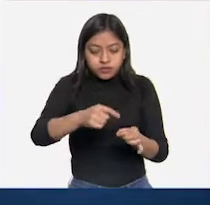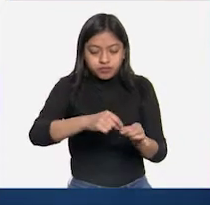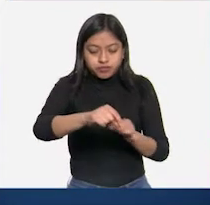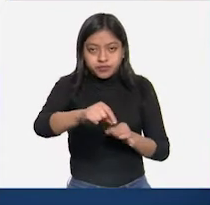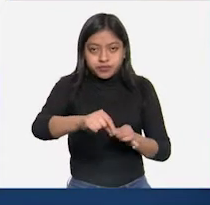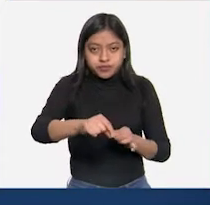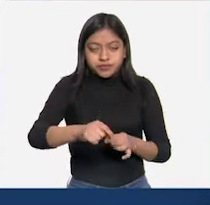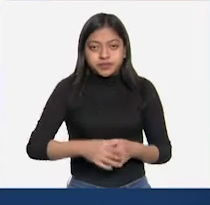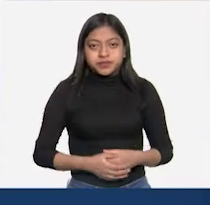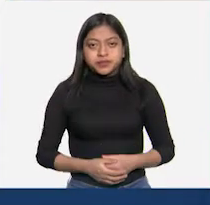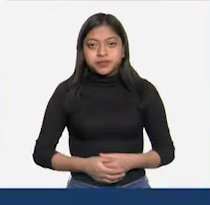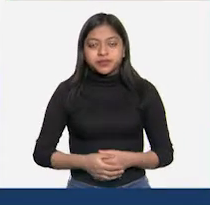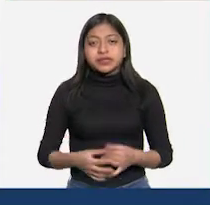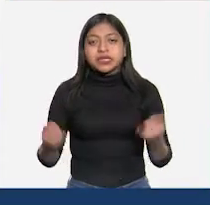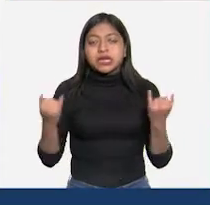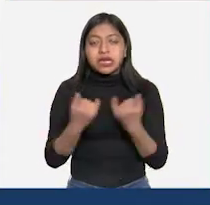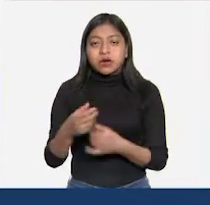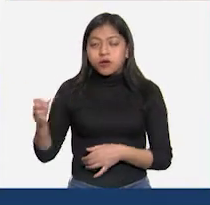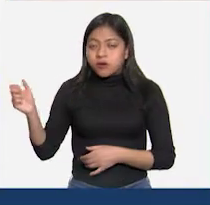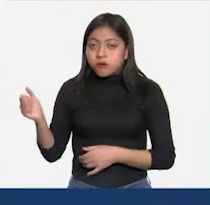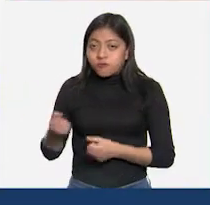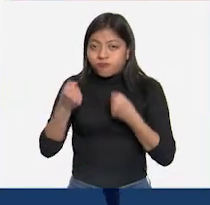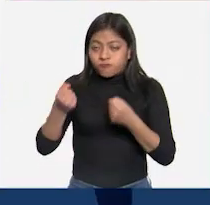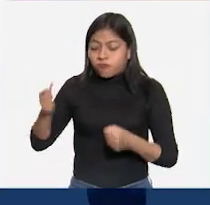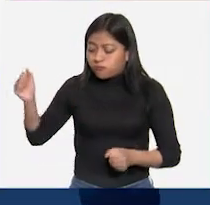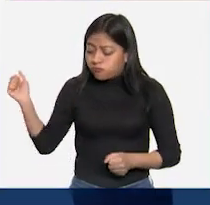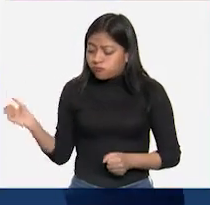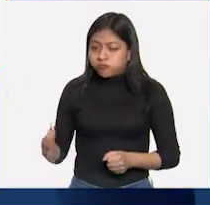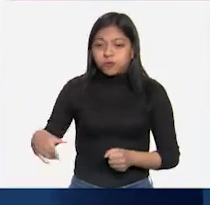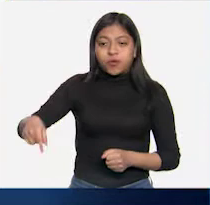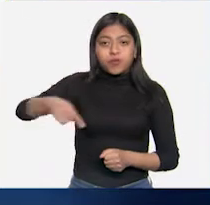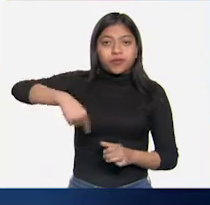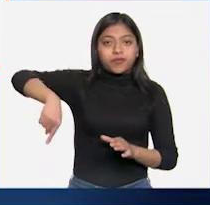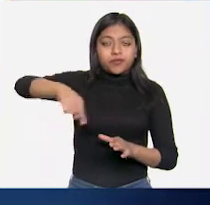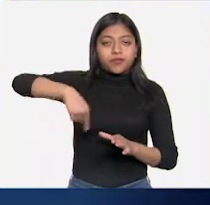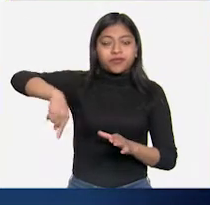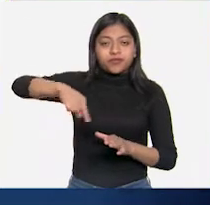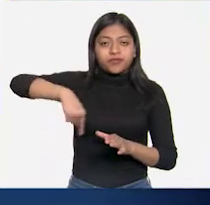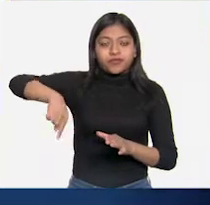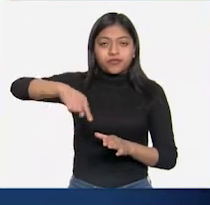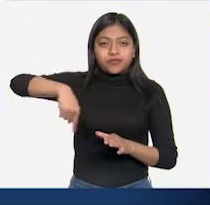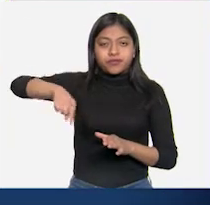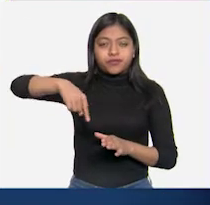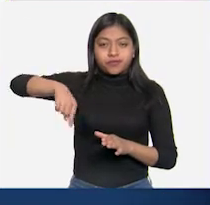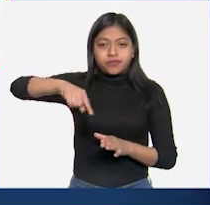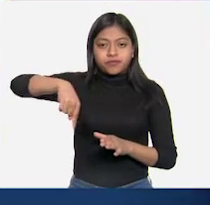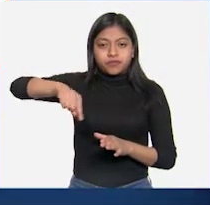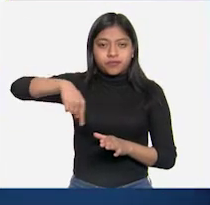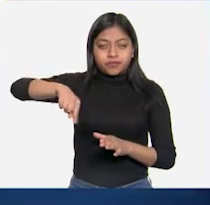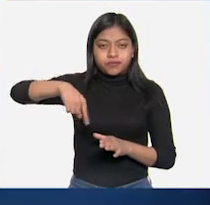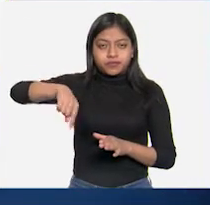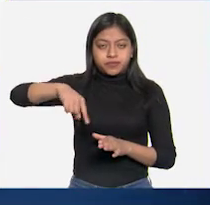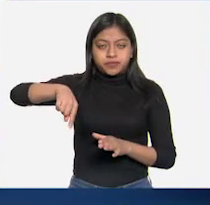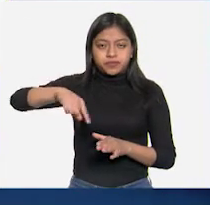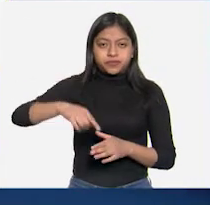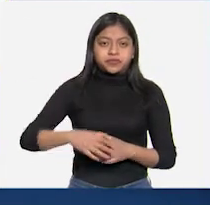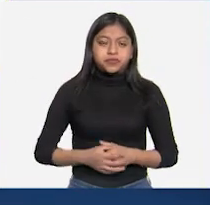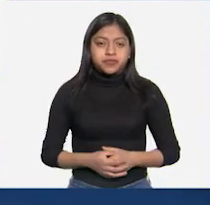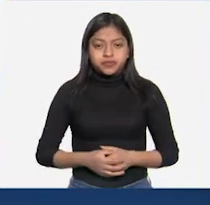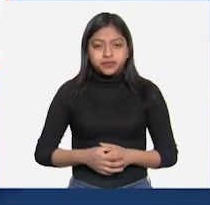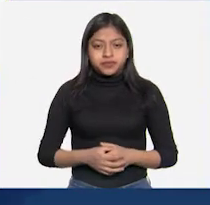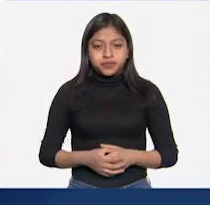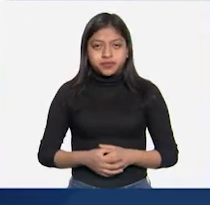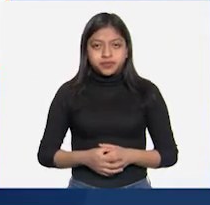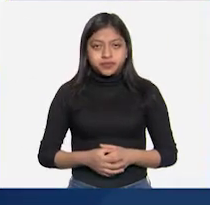Cuando la fuerza de rotación de un trompo, por ejemplo, lo mantiene girando y girando sin caer.